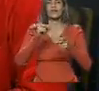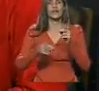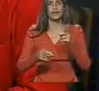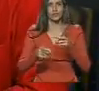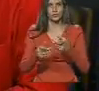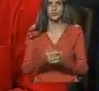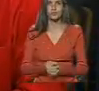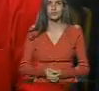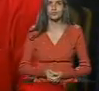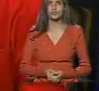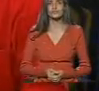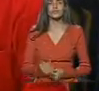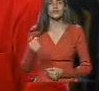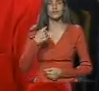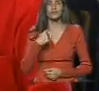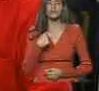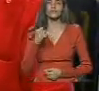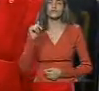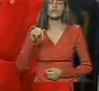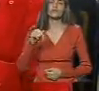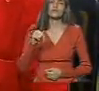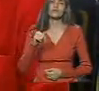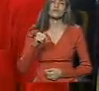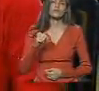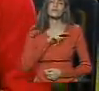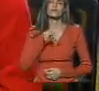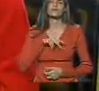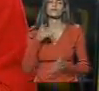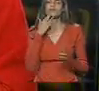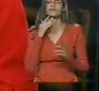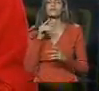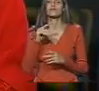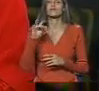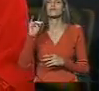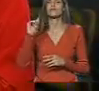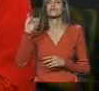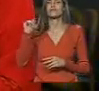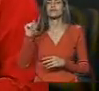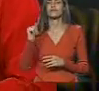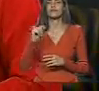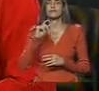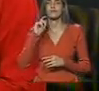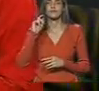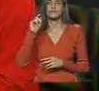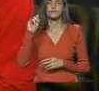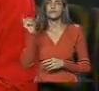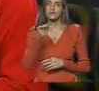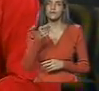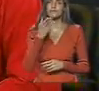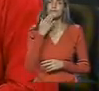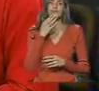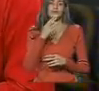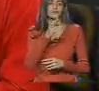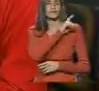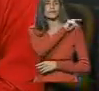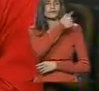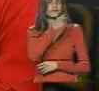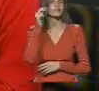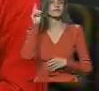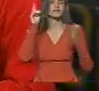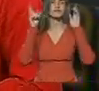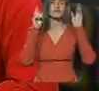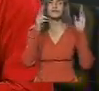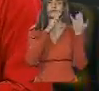alternativo. Hoy nosotros queríamos comunicarnos con Lilian, Lilian Cabrera en Guarena, es directora de la Fundación